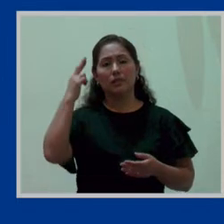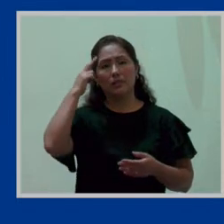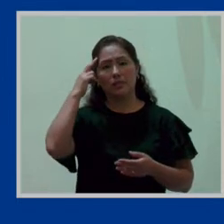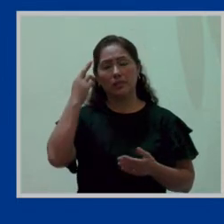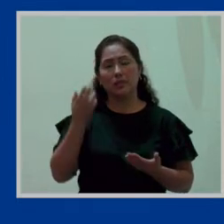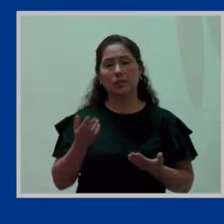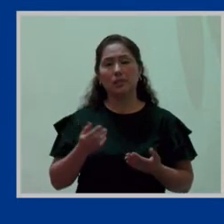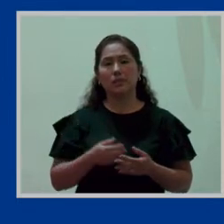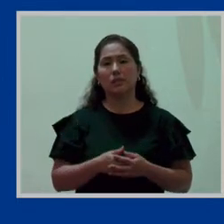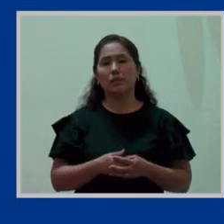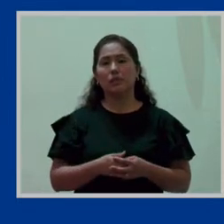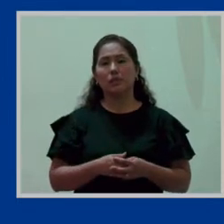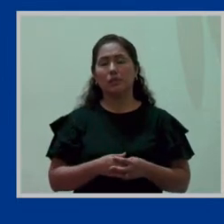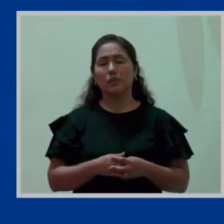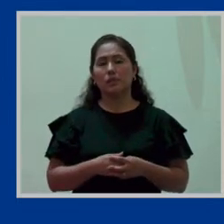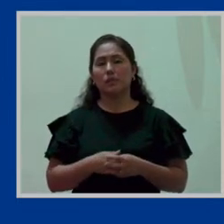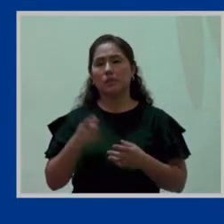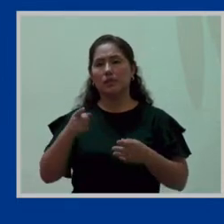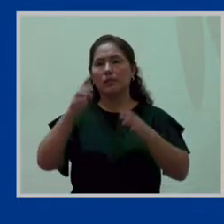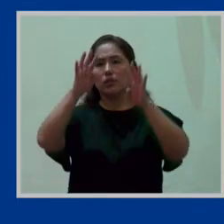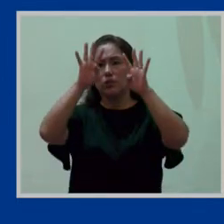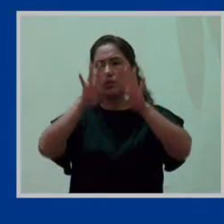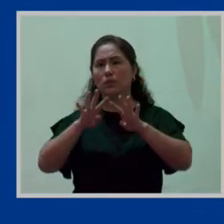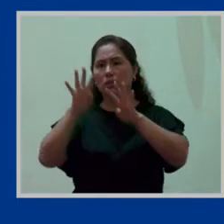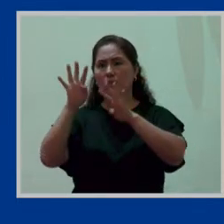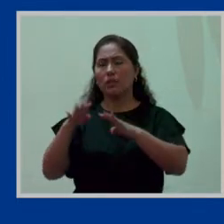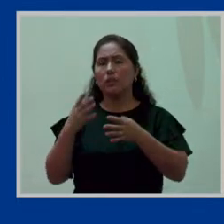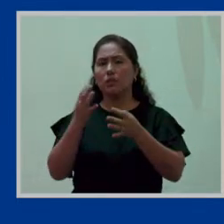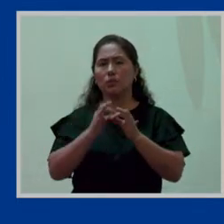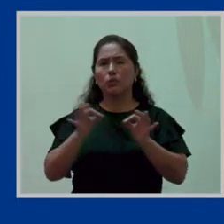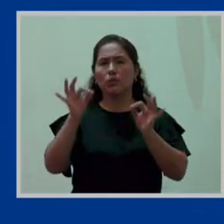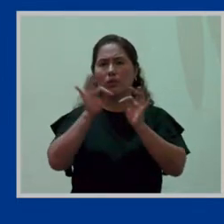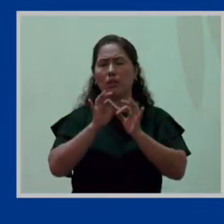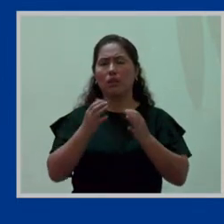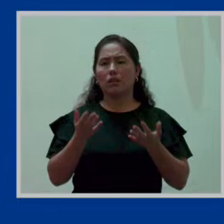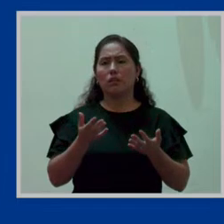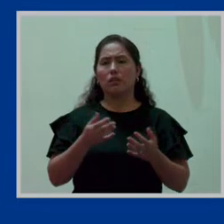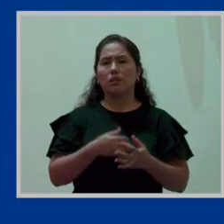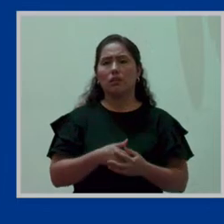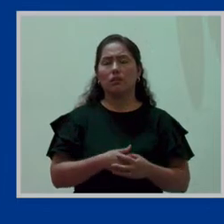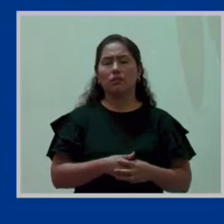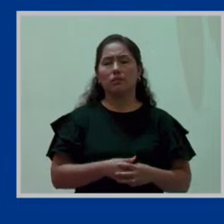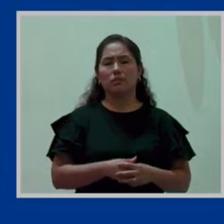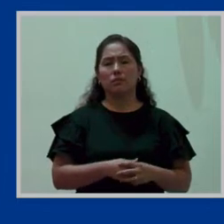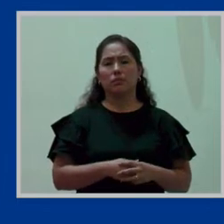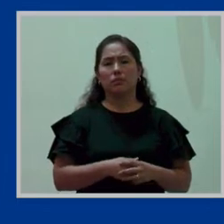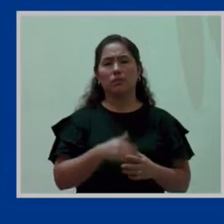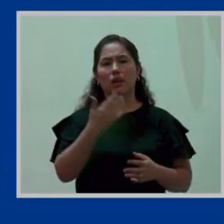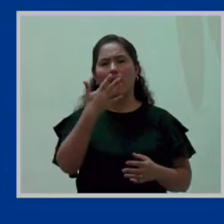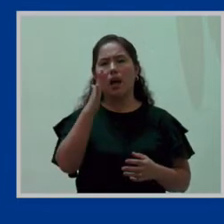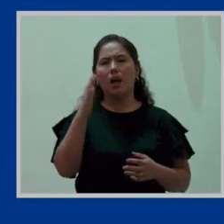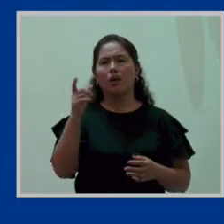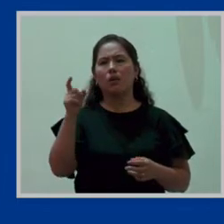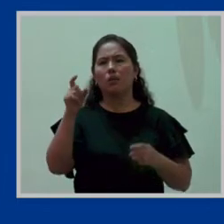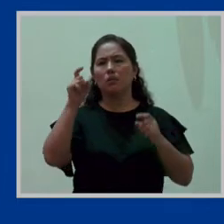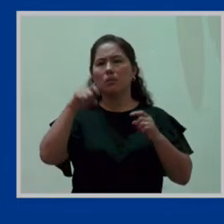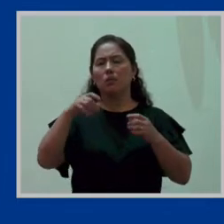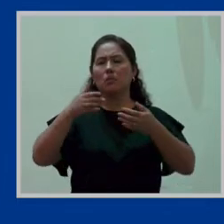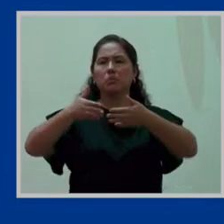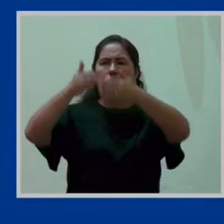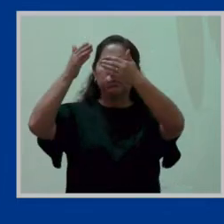de esas cortinas, además de esas persianas, es bueno utilizar los biombos. Algunos utilizan módulos.